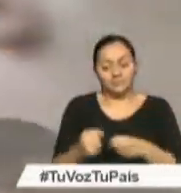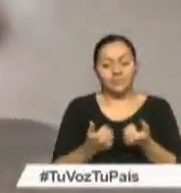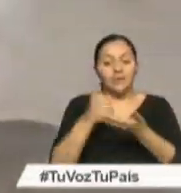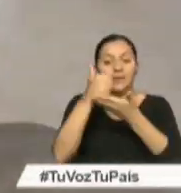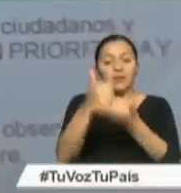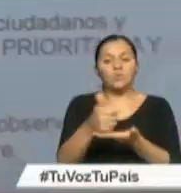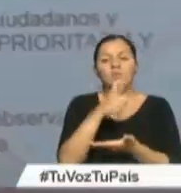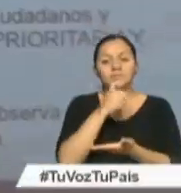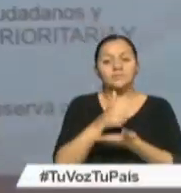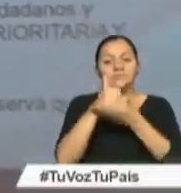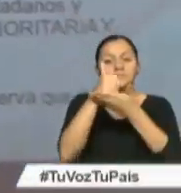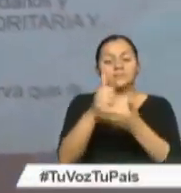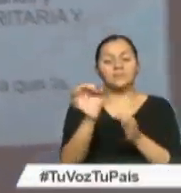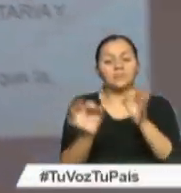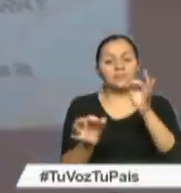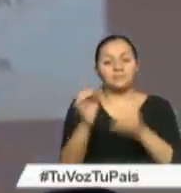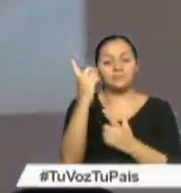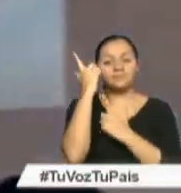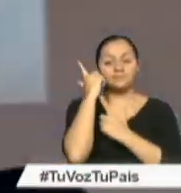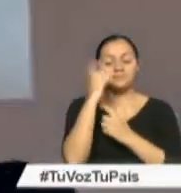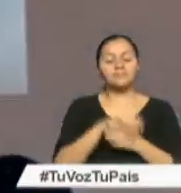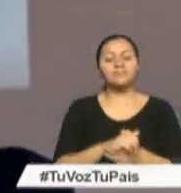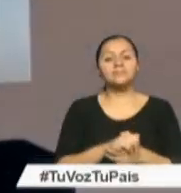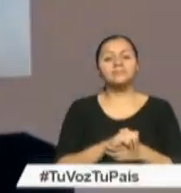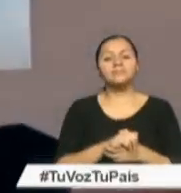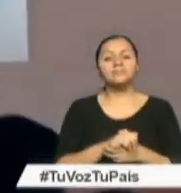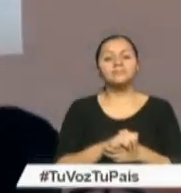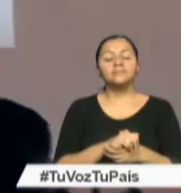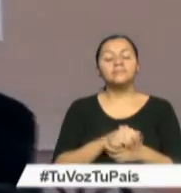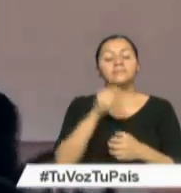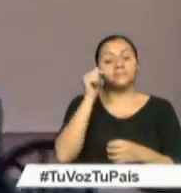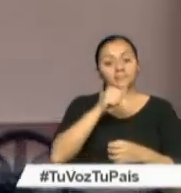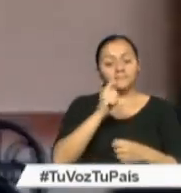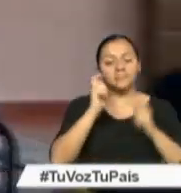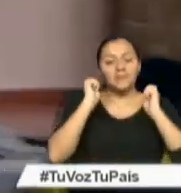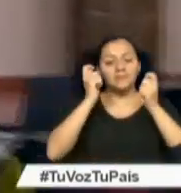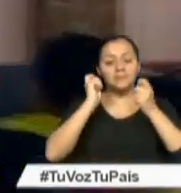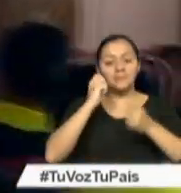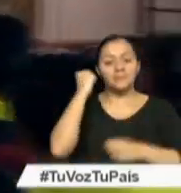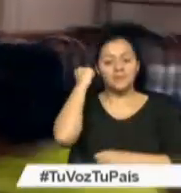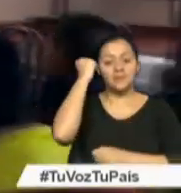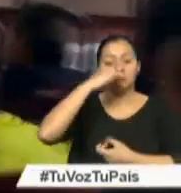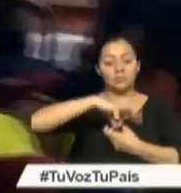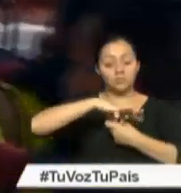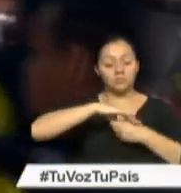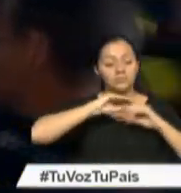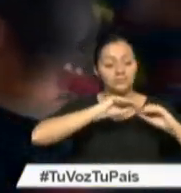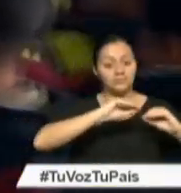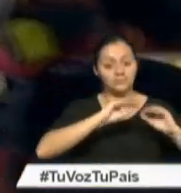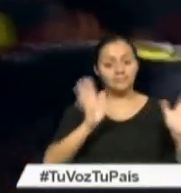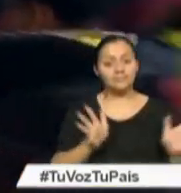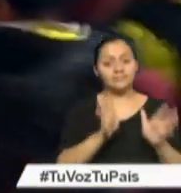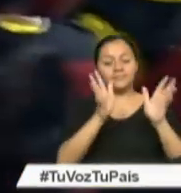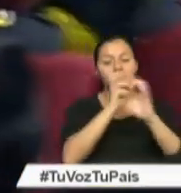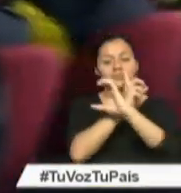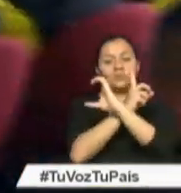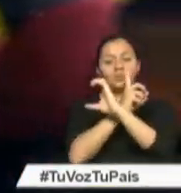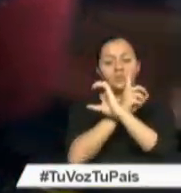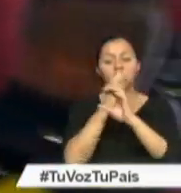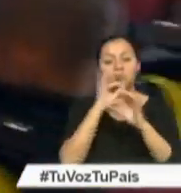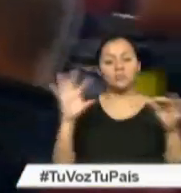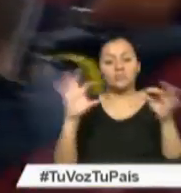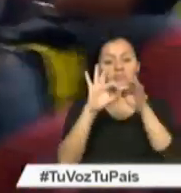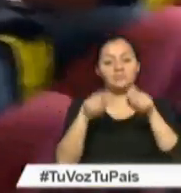ayuda asistida de la fuerza pública. Esto forma parte de la campaña Tienen derecho a votar promovida por este organismo en